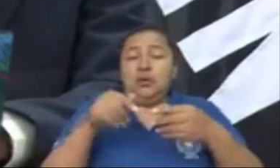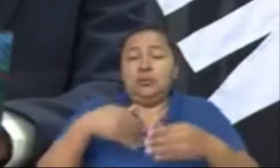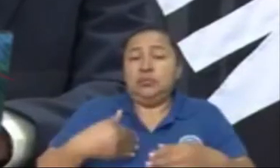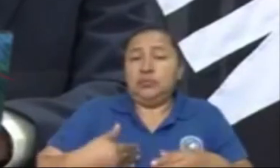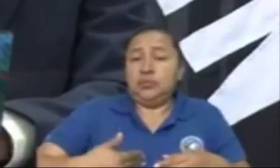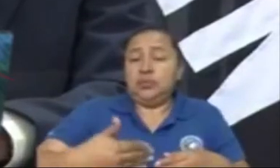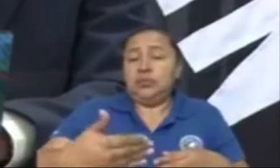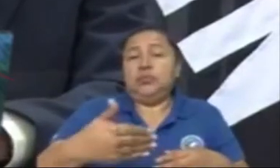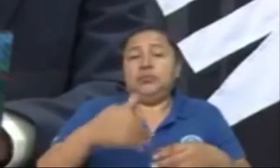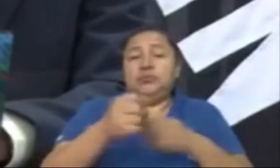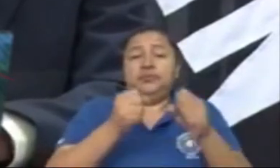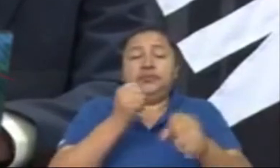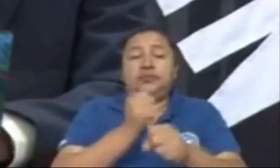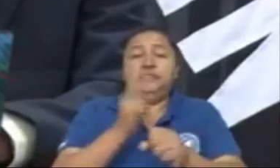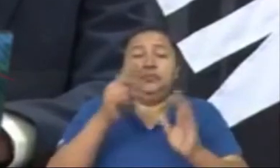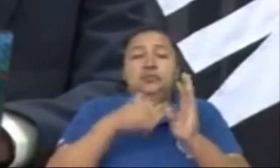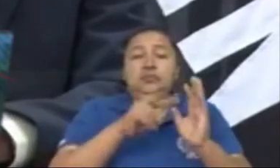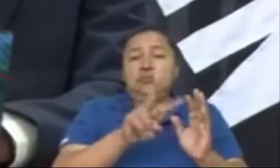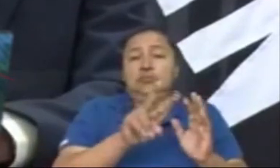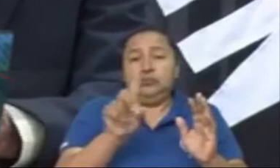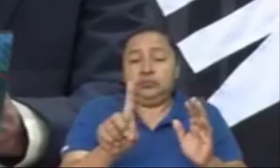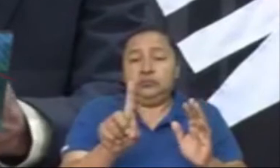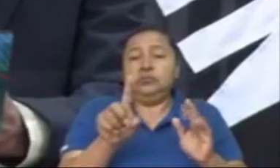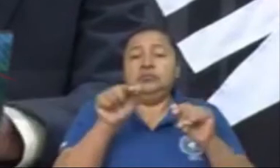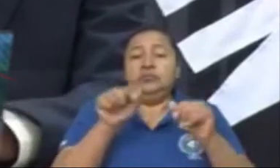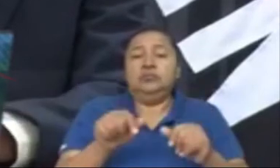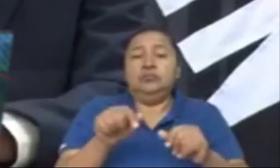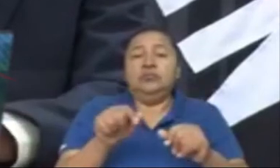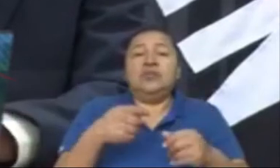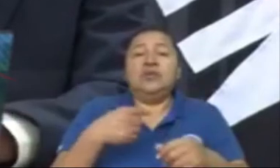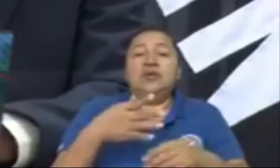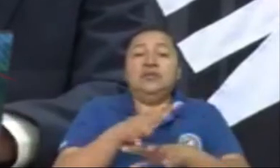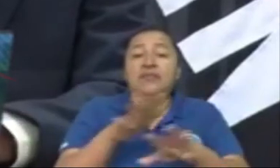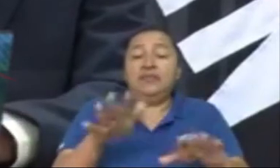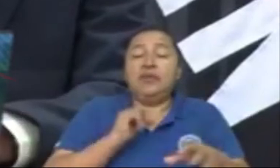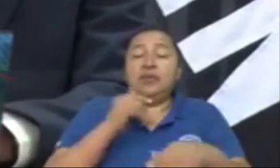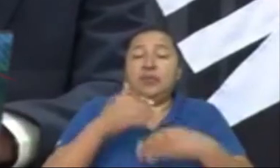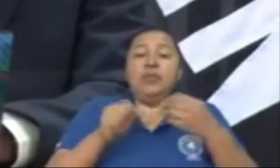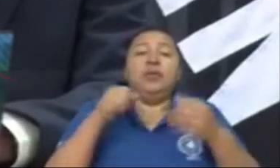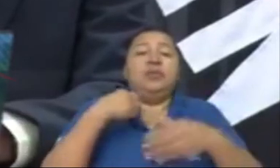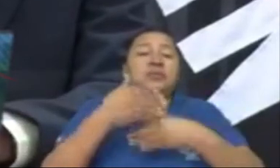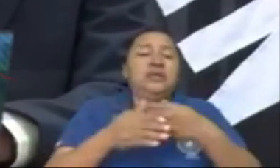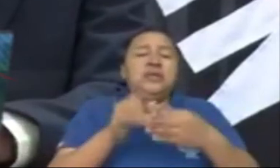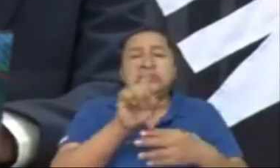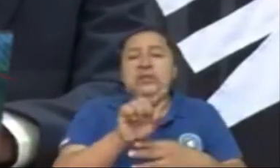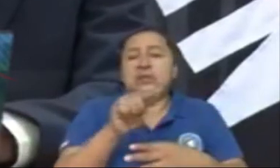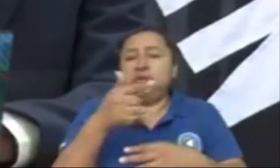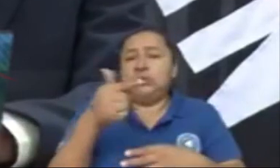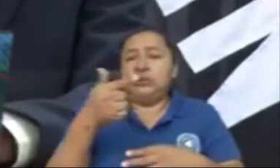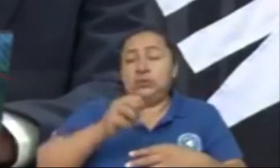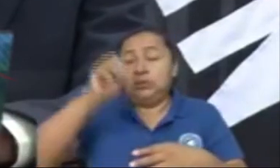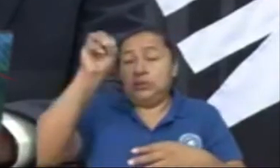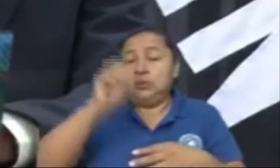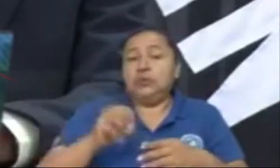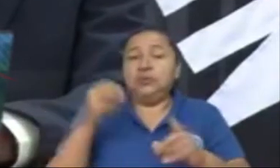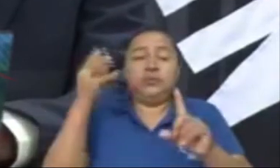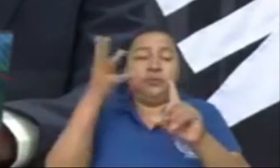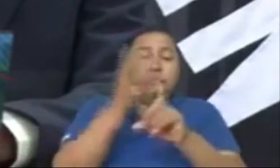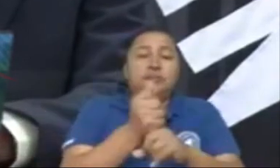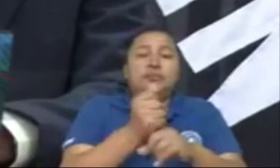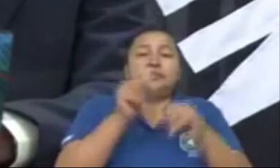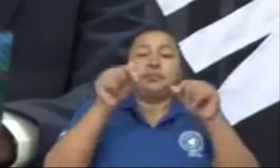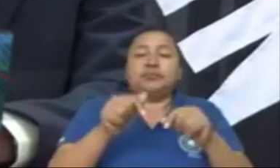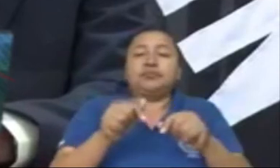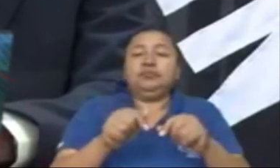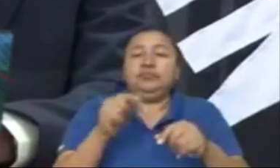del año 2021 y al final logramos coronar con un 177% de cumplimiento esa